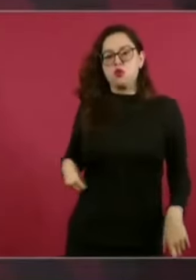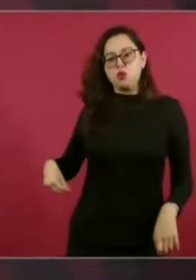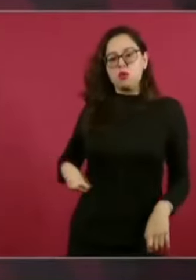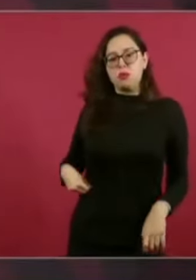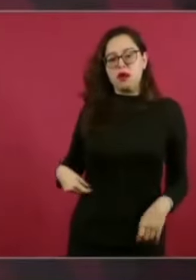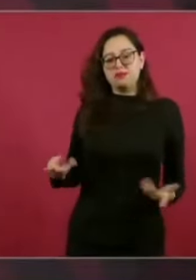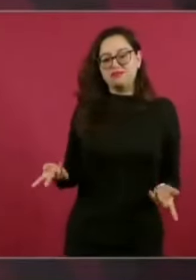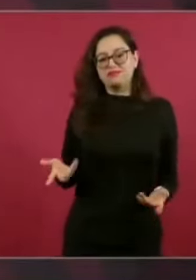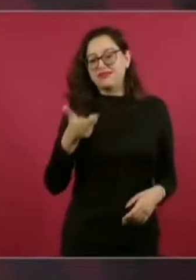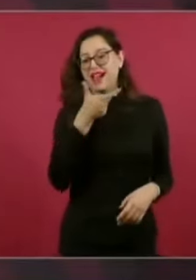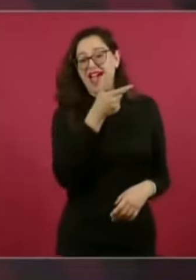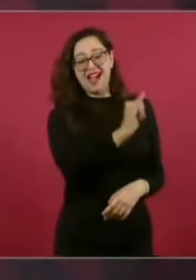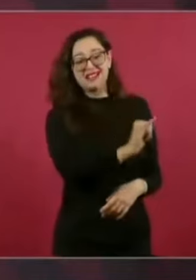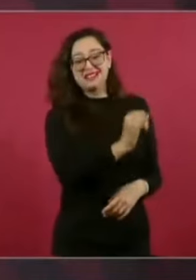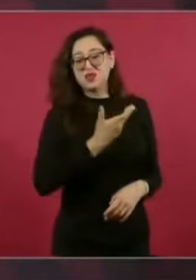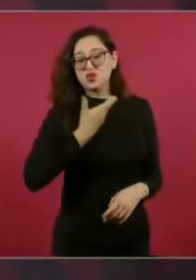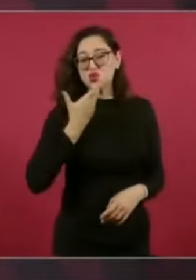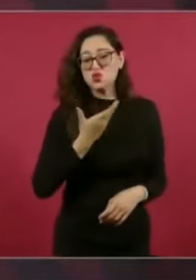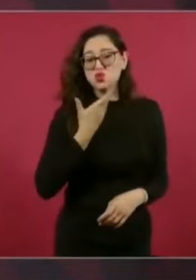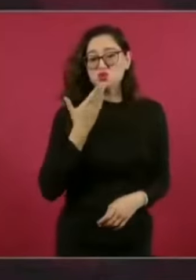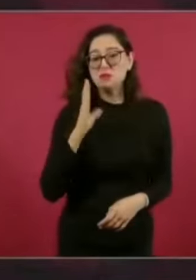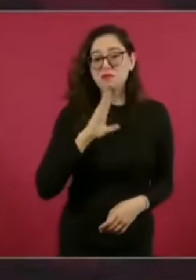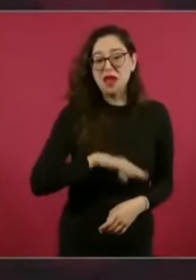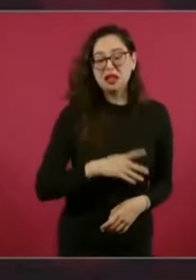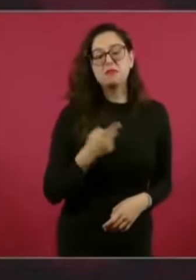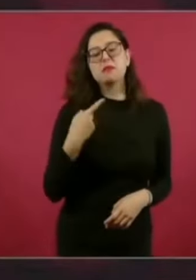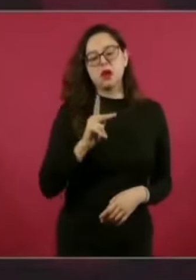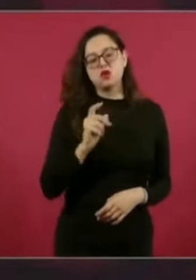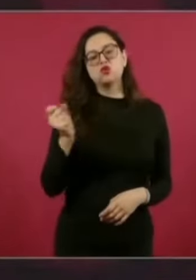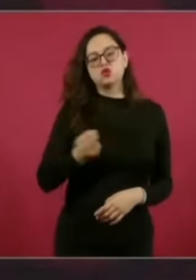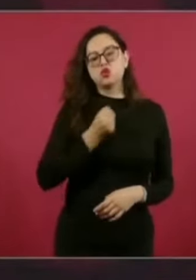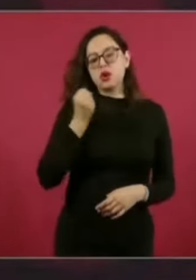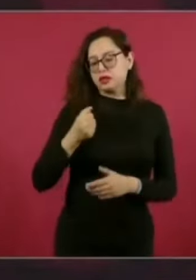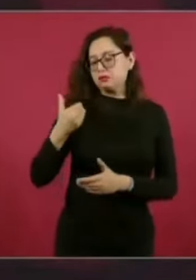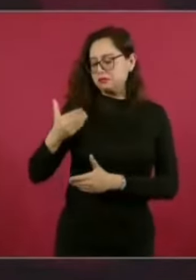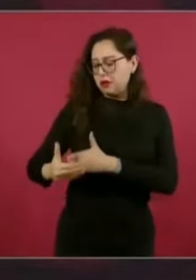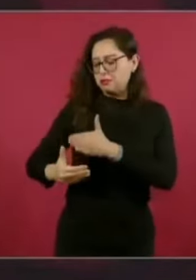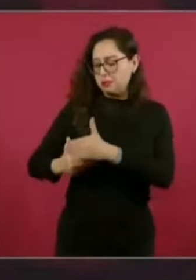Entonces, hemos ido avanzando bastante. Pues ahora sí, ya.